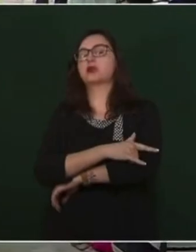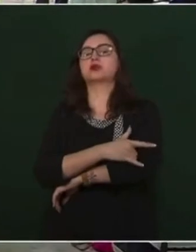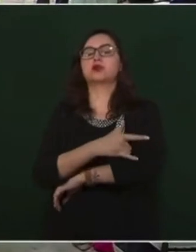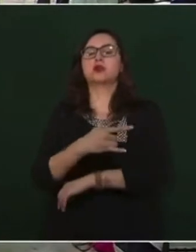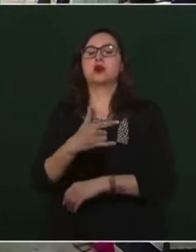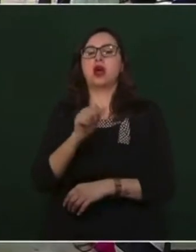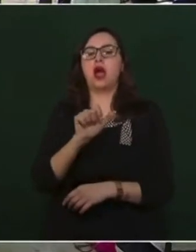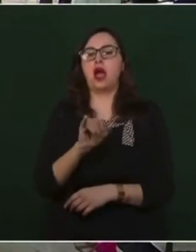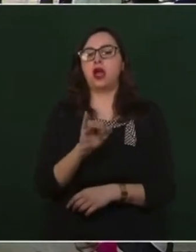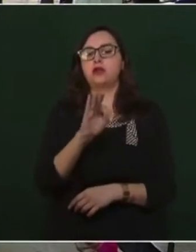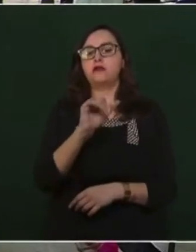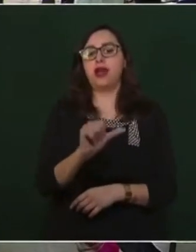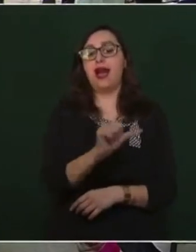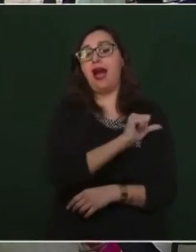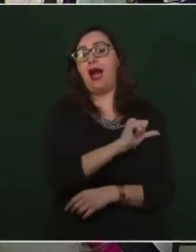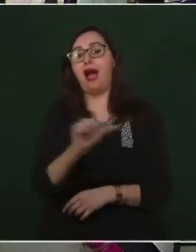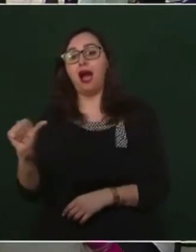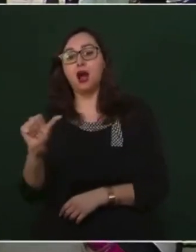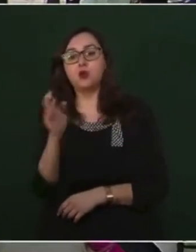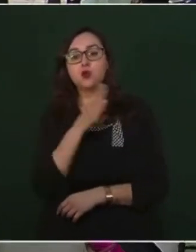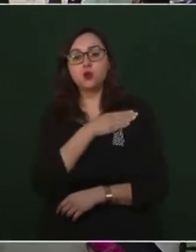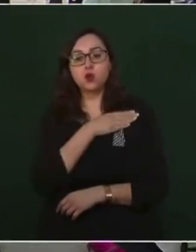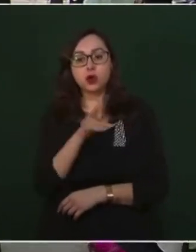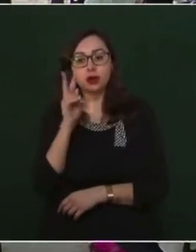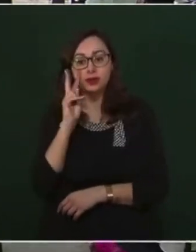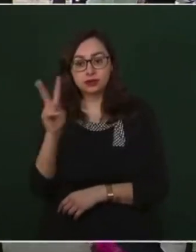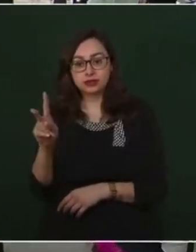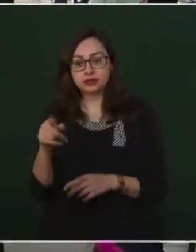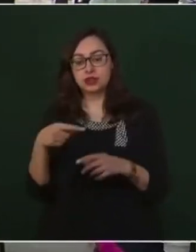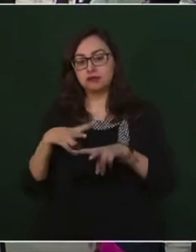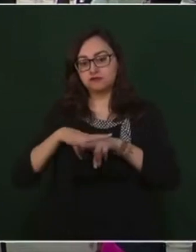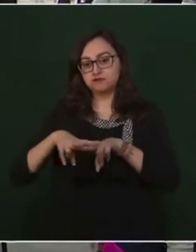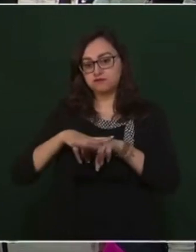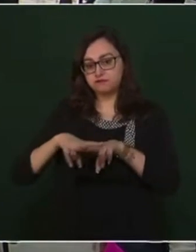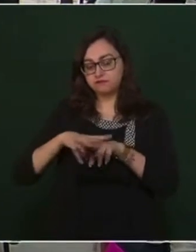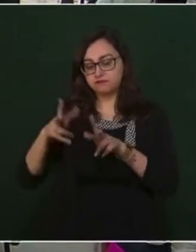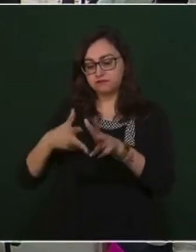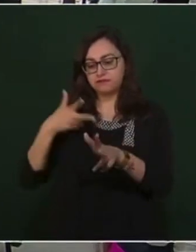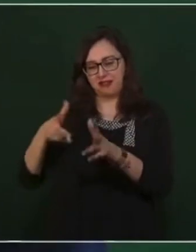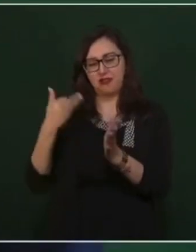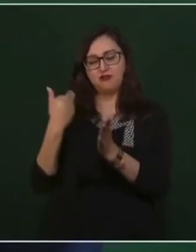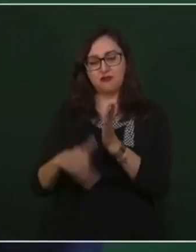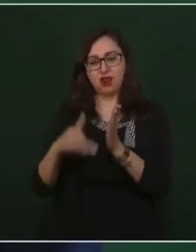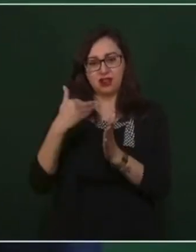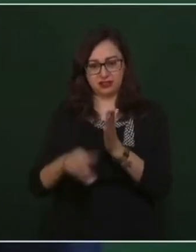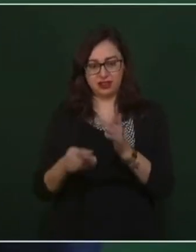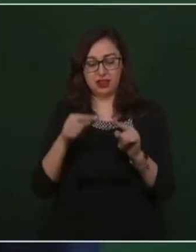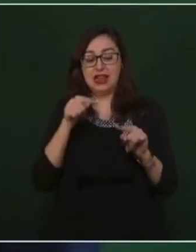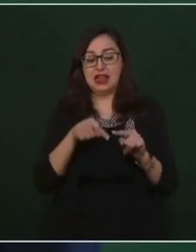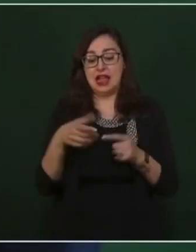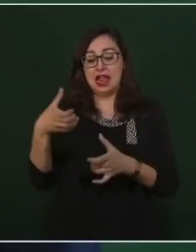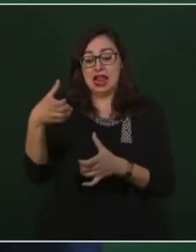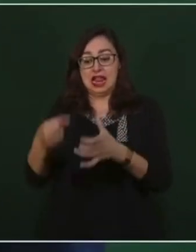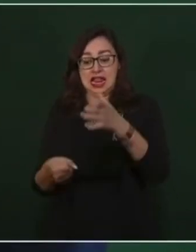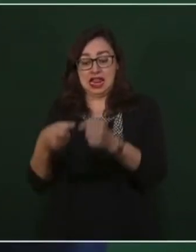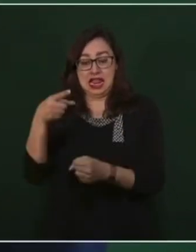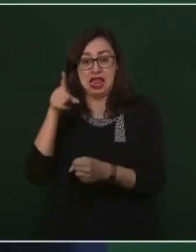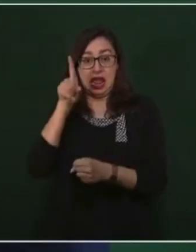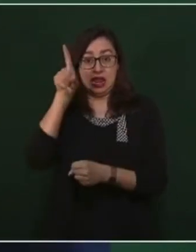en el tramo que falta, que es lechería a este aeropuerto.